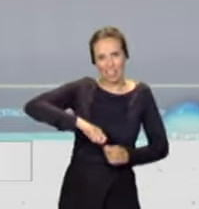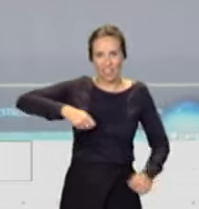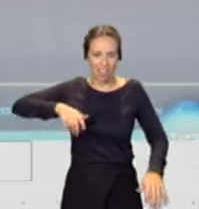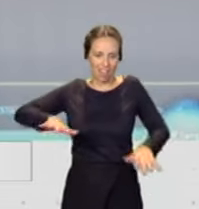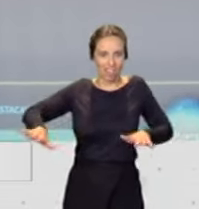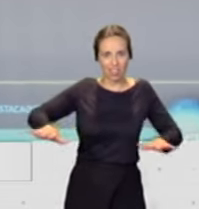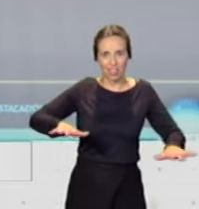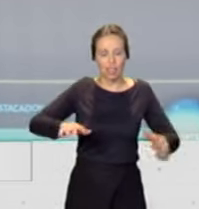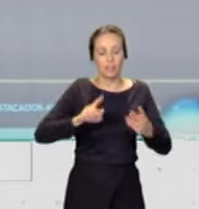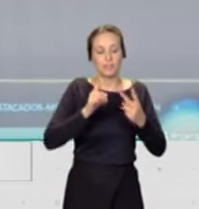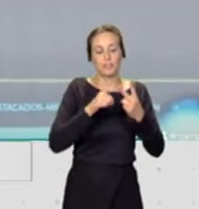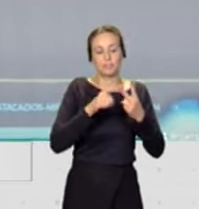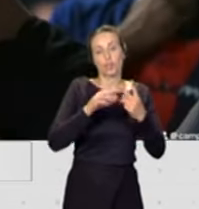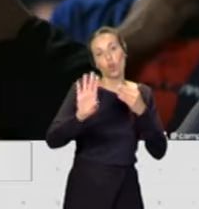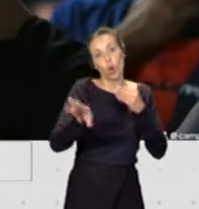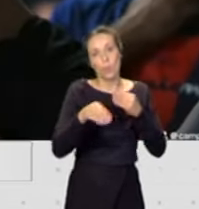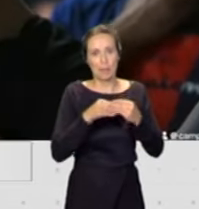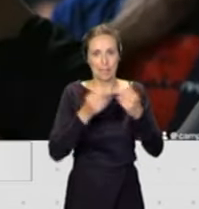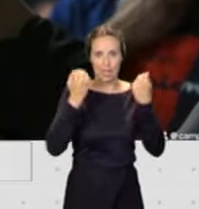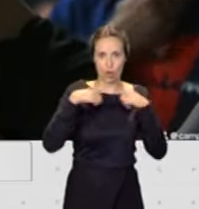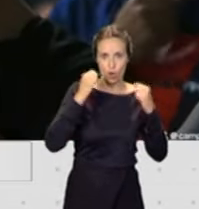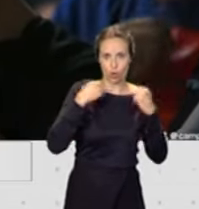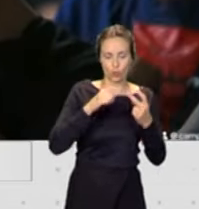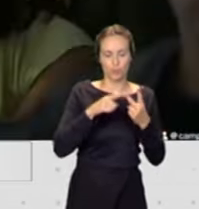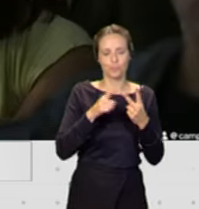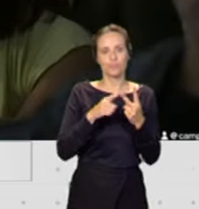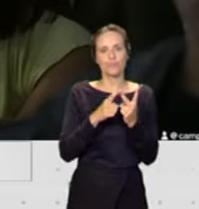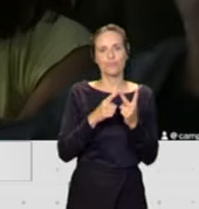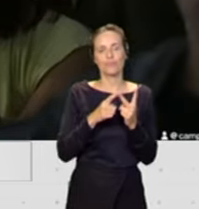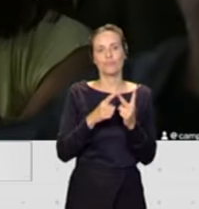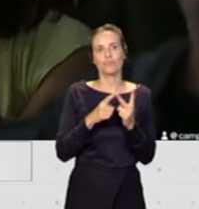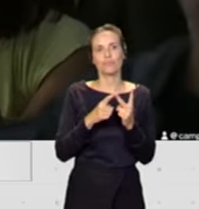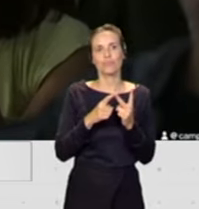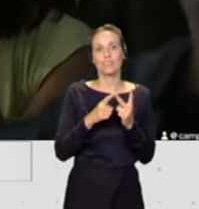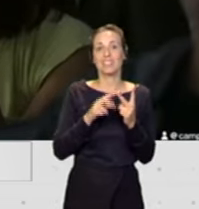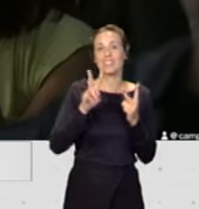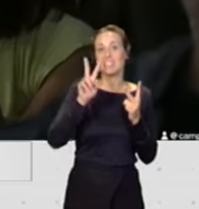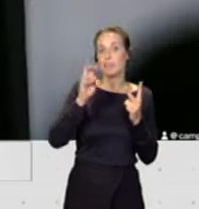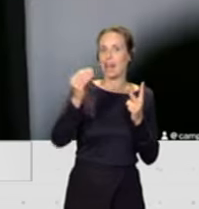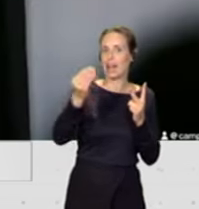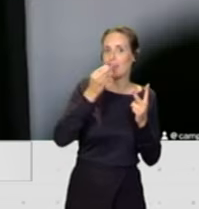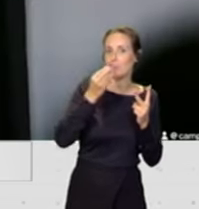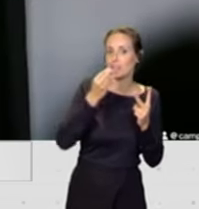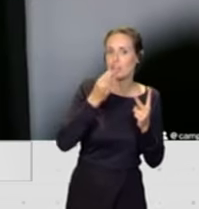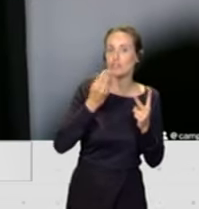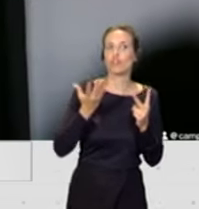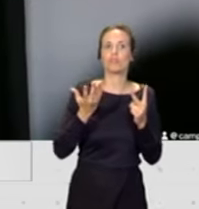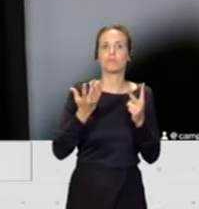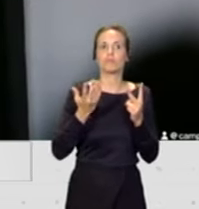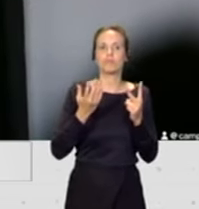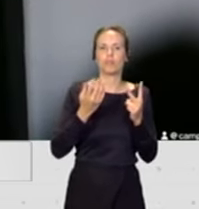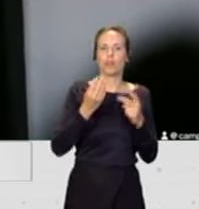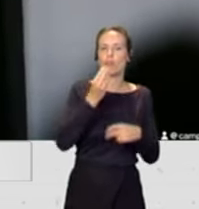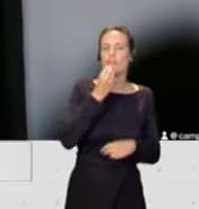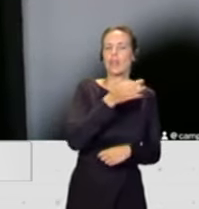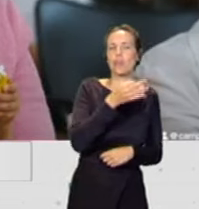complementario, donde vamos a trabajar mucho lo que es la alimentación, cuándo tiene que comer, qué es lo que tiene que